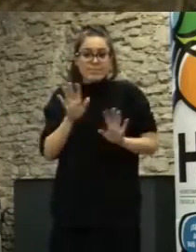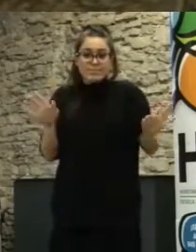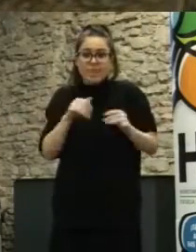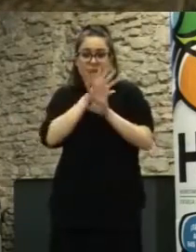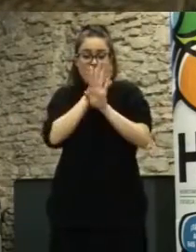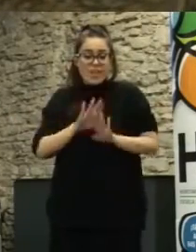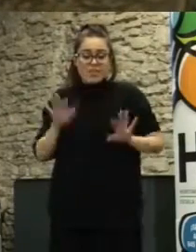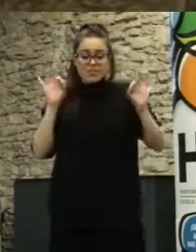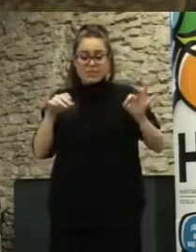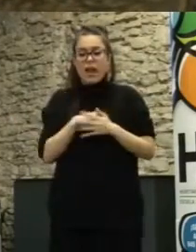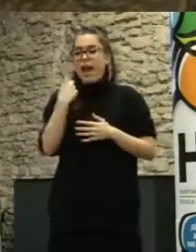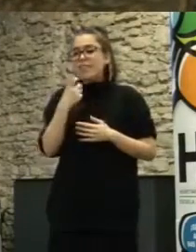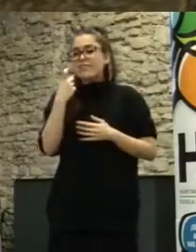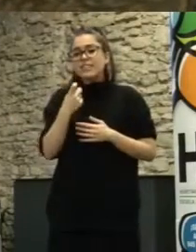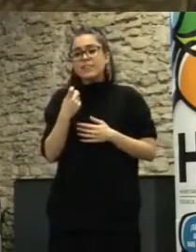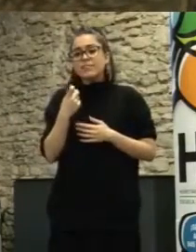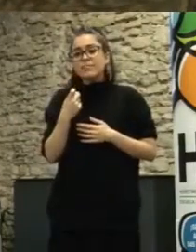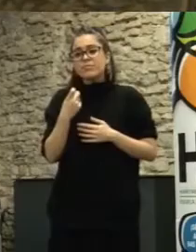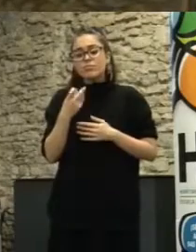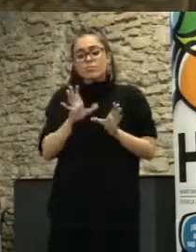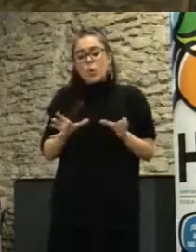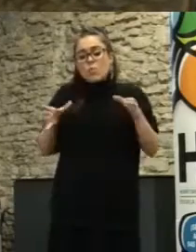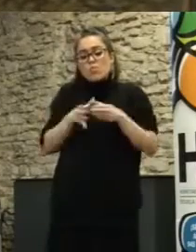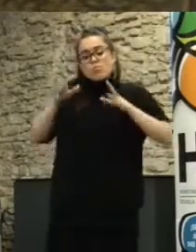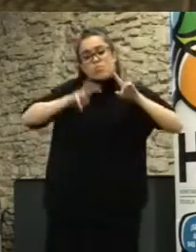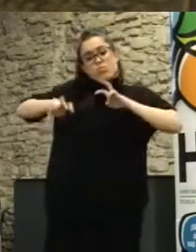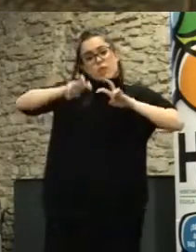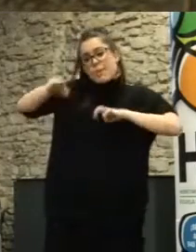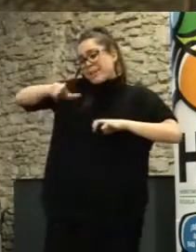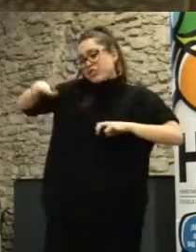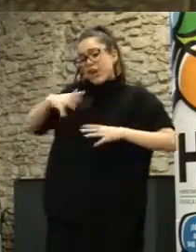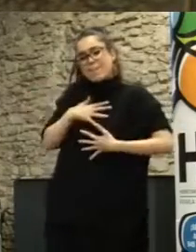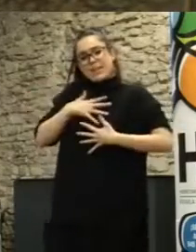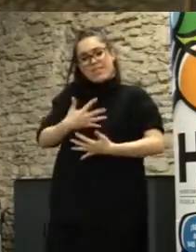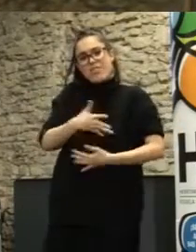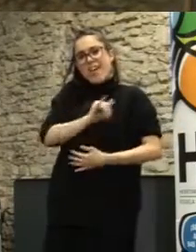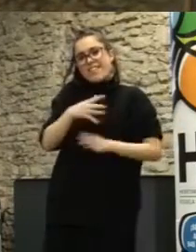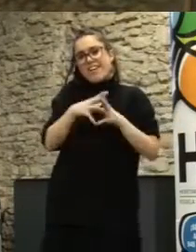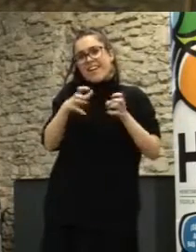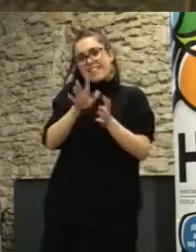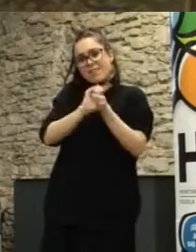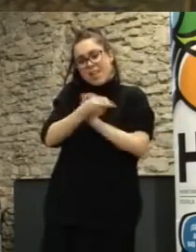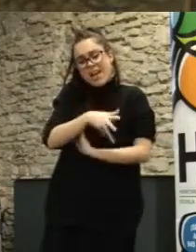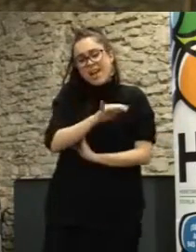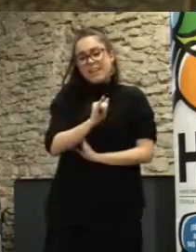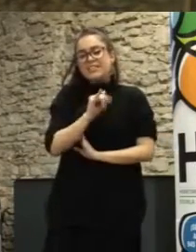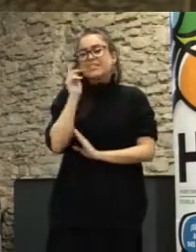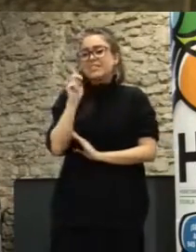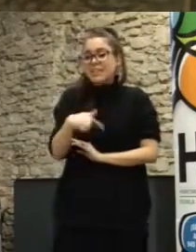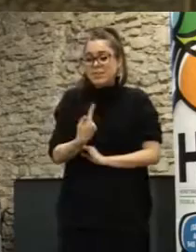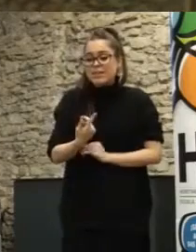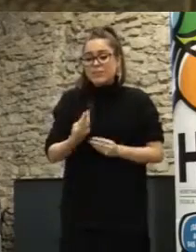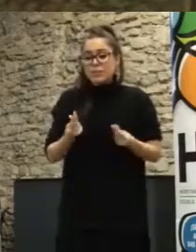crear la combinación más positiva de gente que está motivada por cambiar las cosas y sobre todo lo positivo que tiene